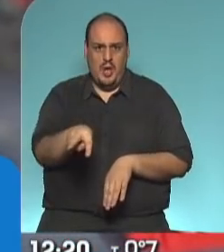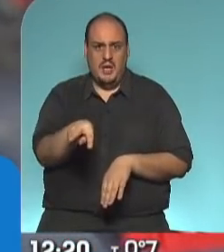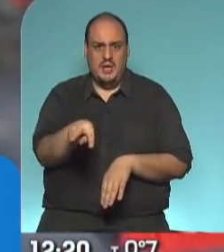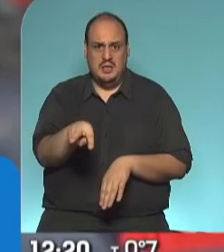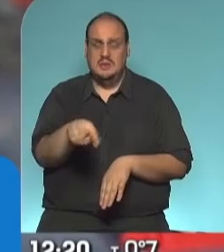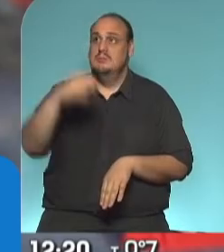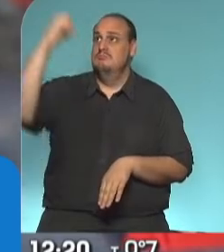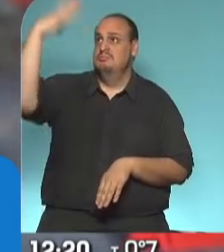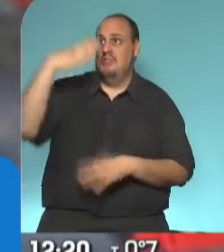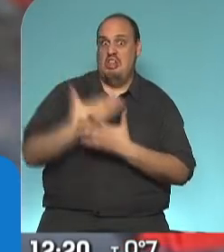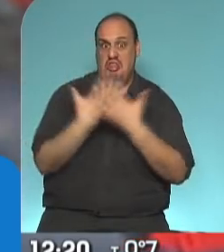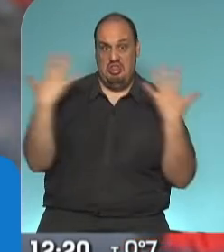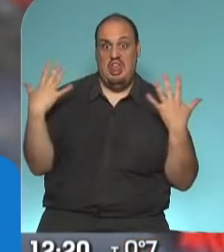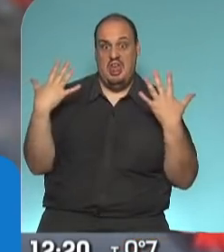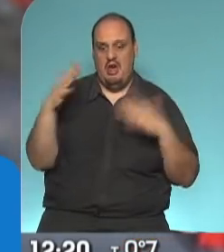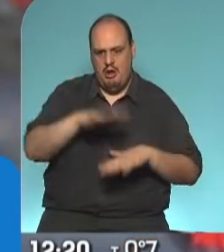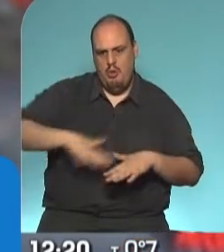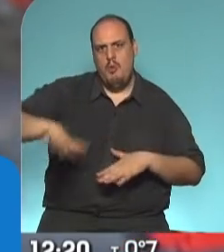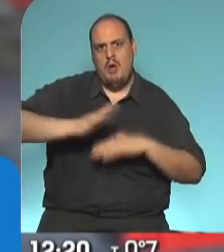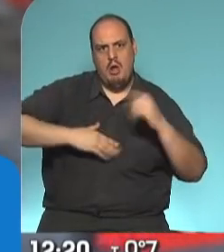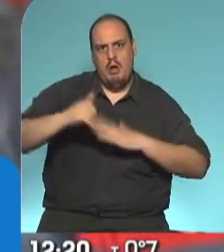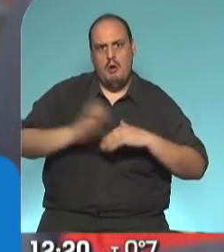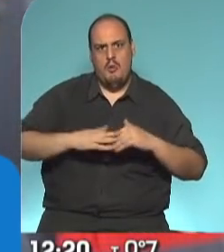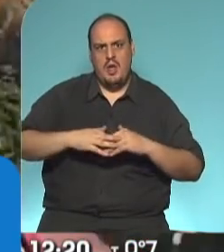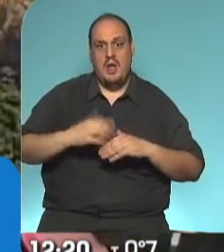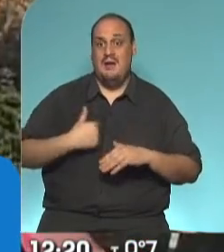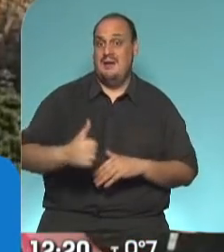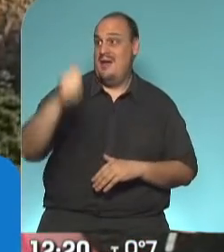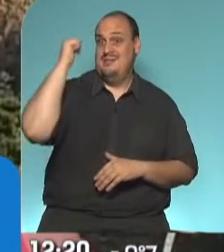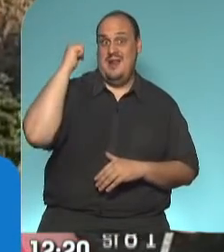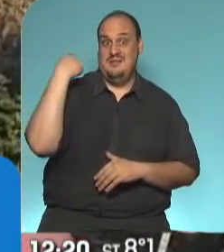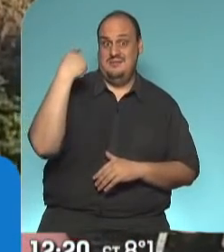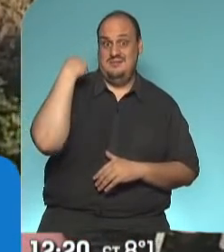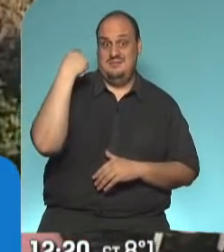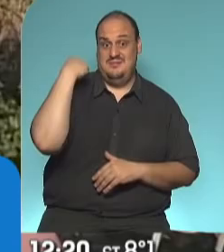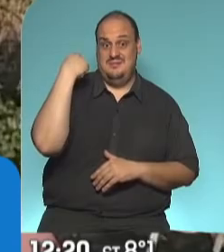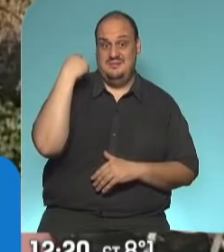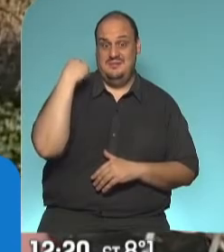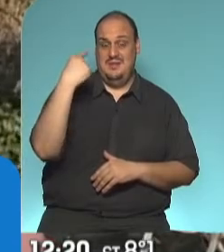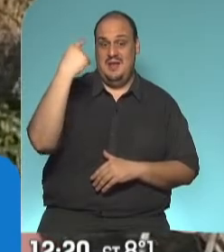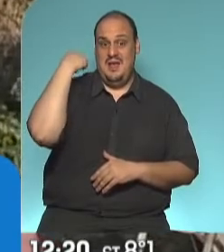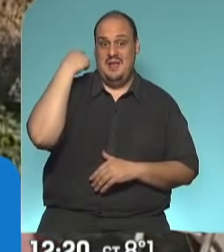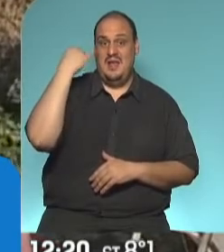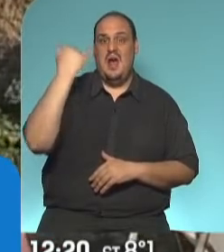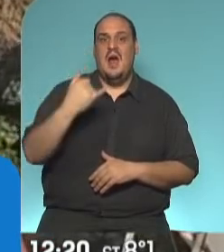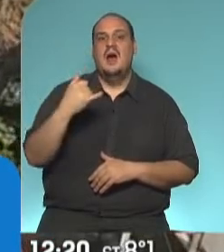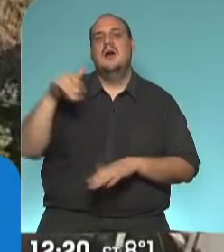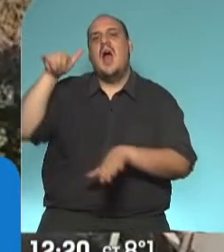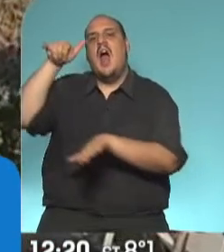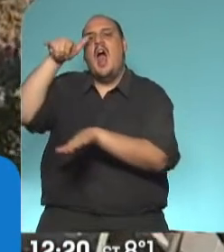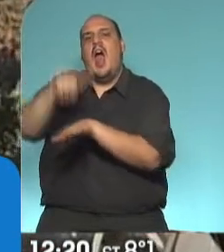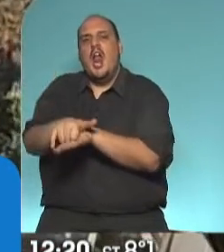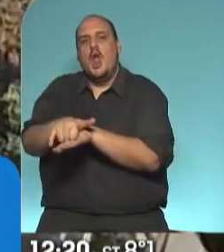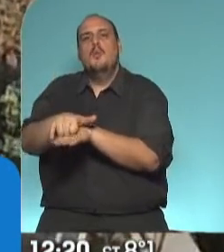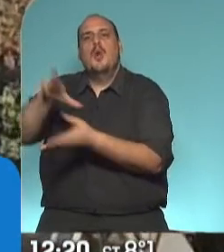plena luz del día, en pleno lugar de obra. A mi espalda está esta extensión, el Aeropuerto Internacional